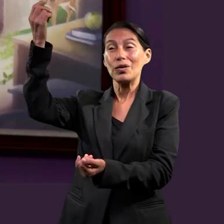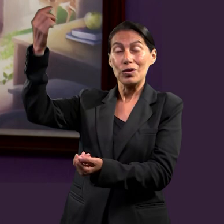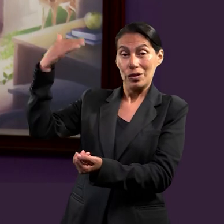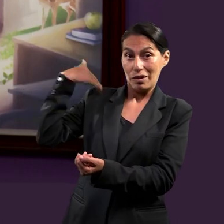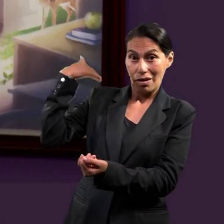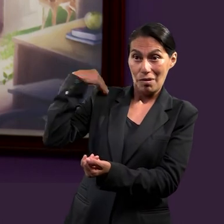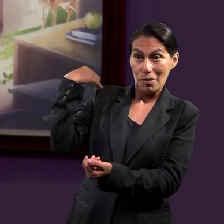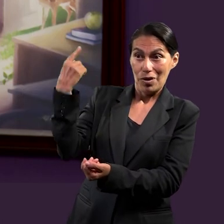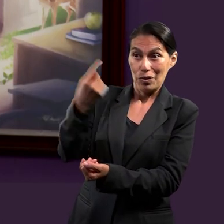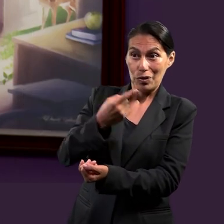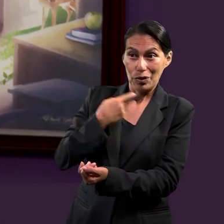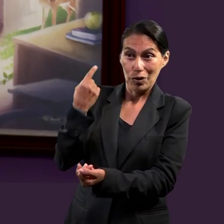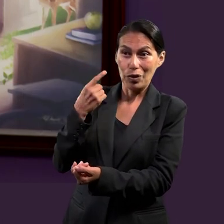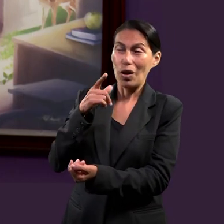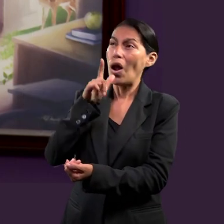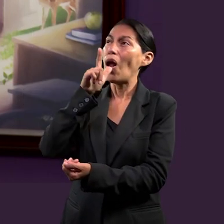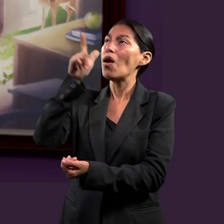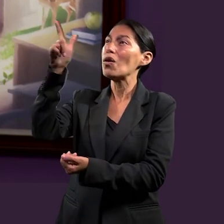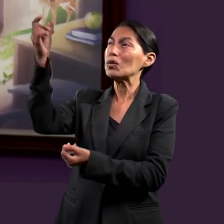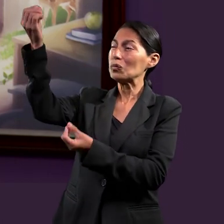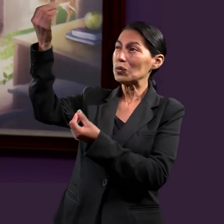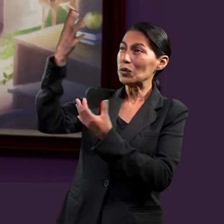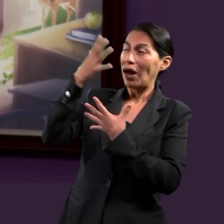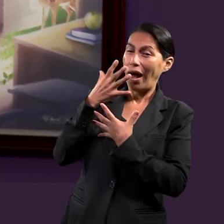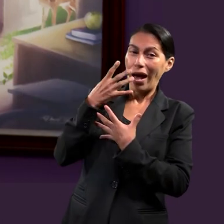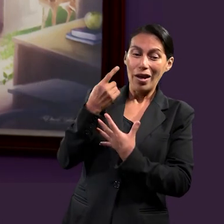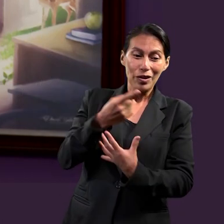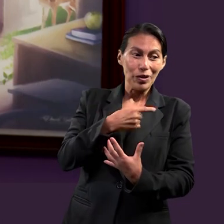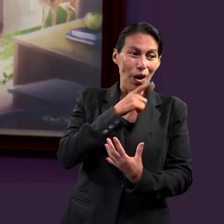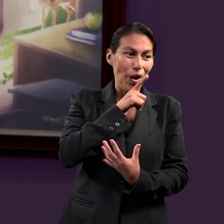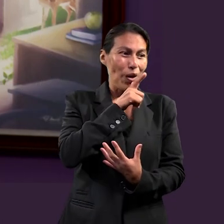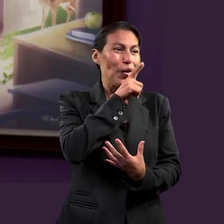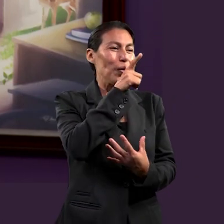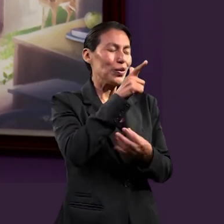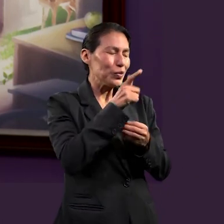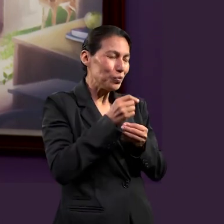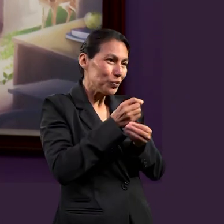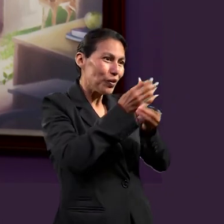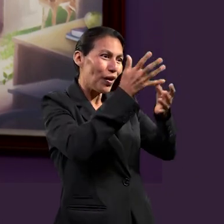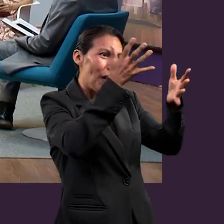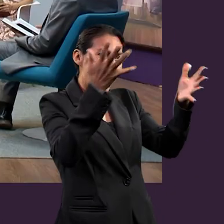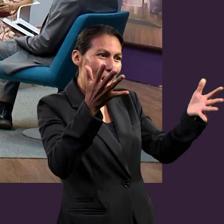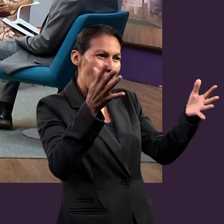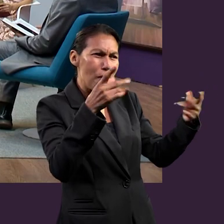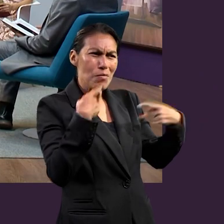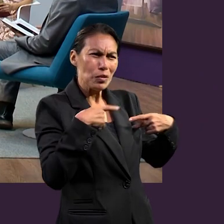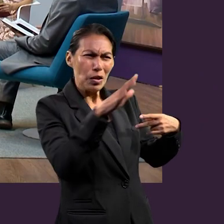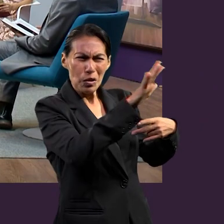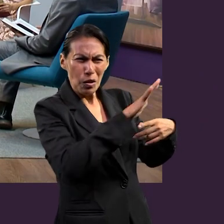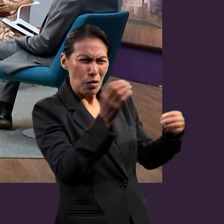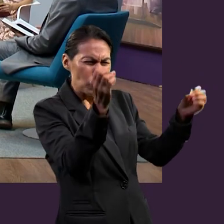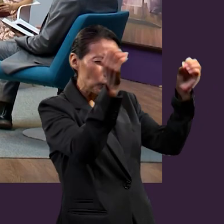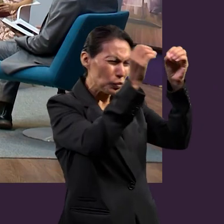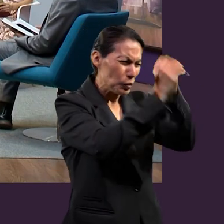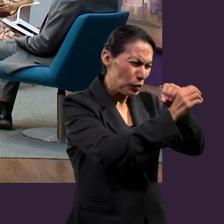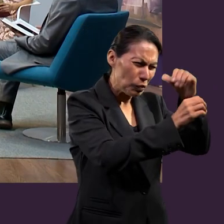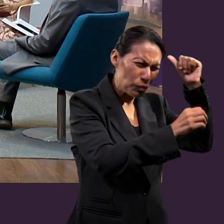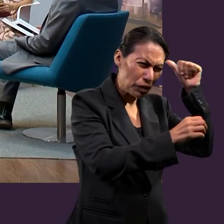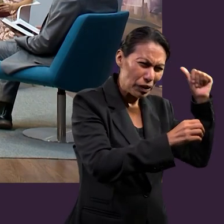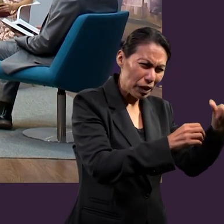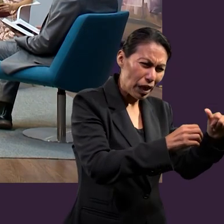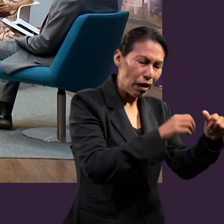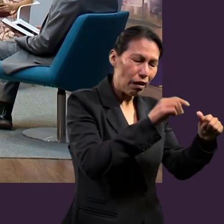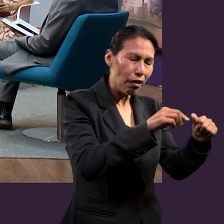lumbreras en medio de este mundo. Y al momento que nosotros podemos vivir como Cristo